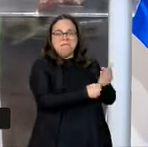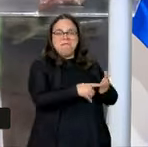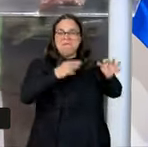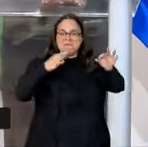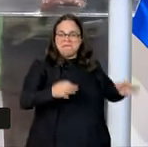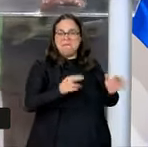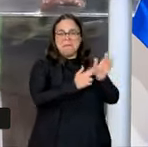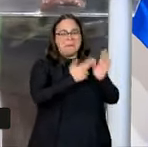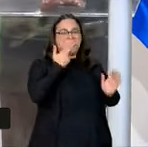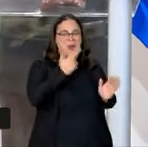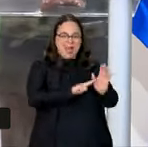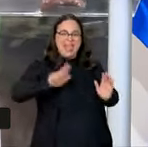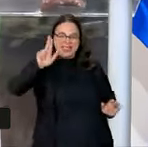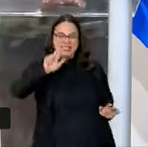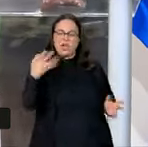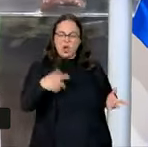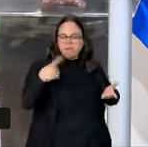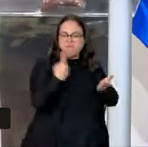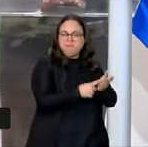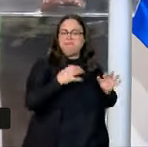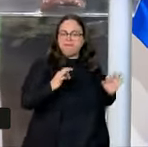nuestro pueblo. Muchas gracias.